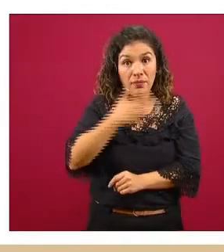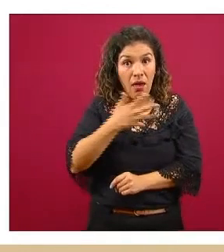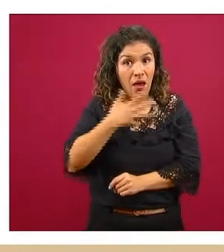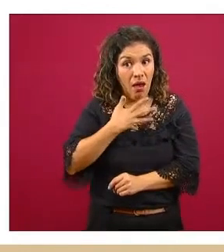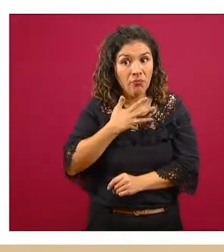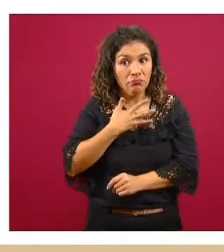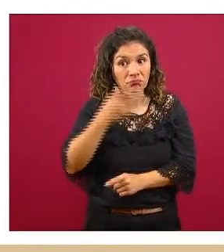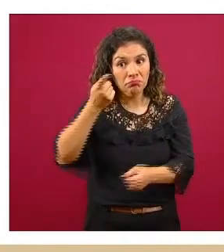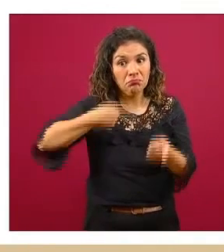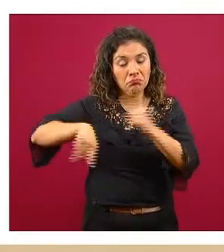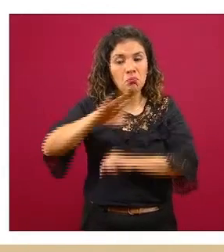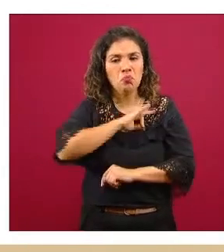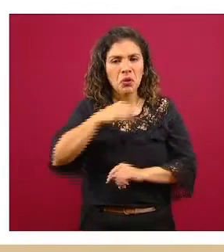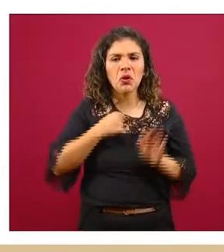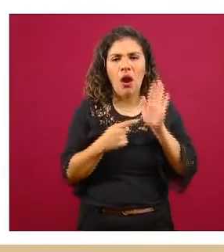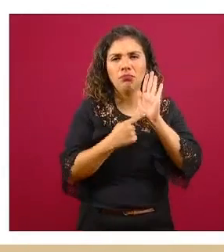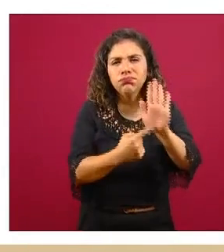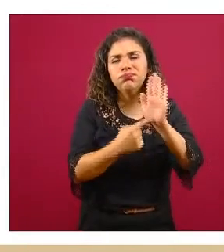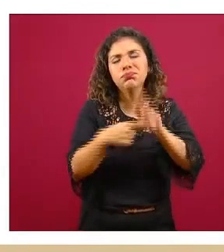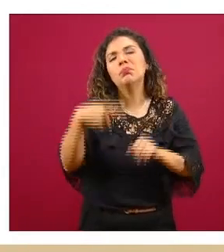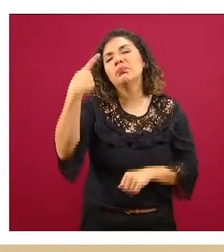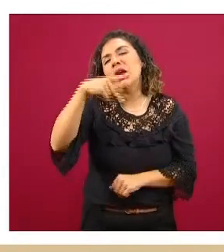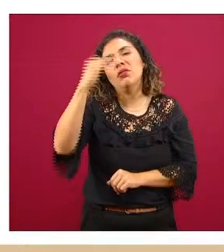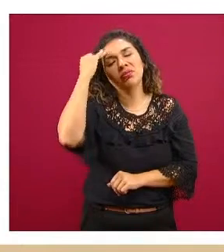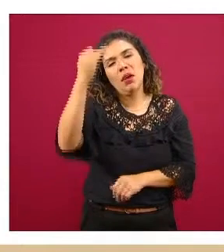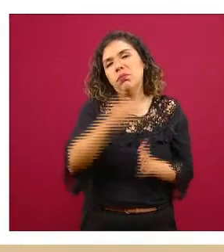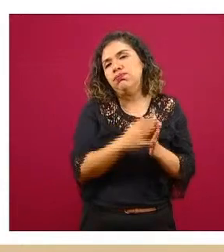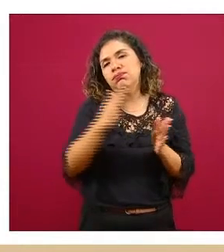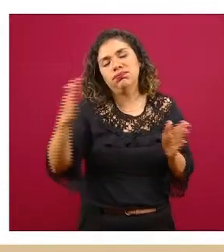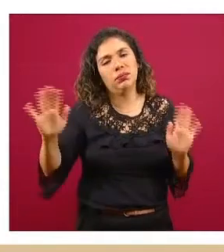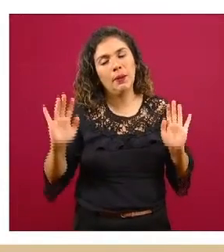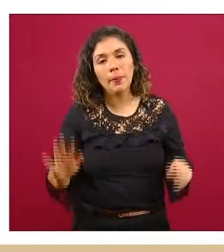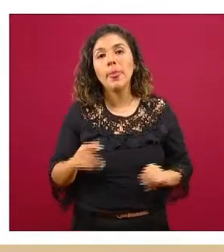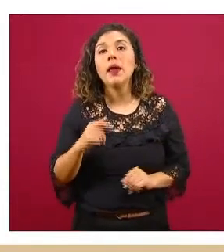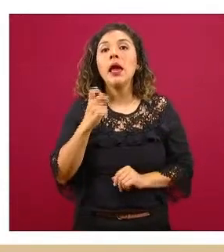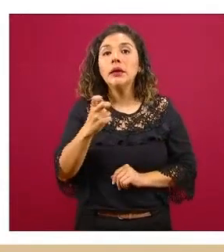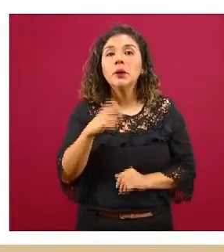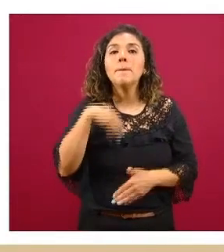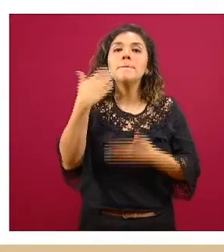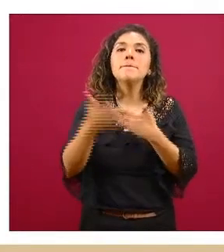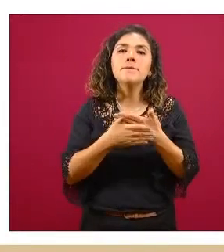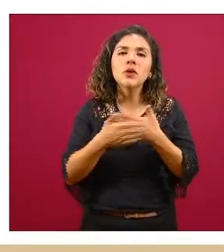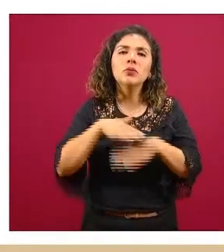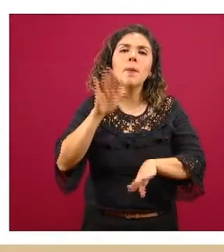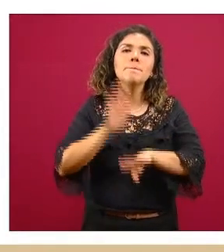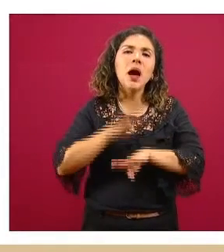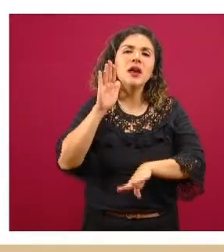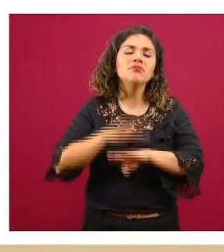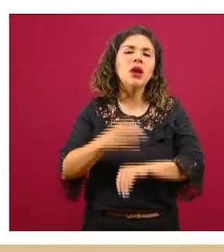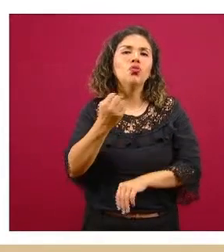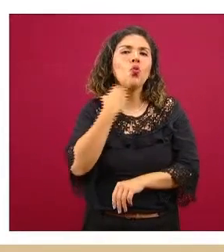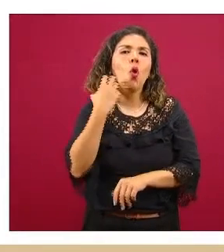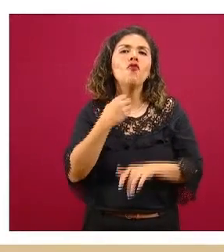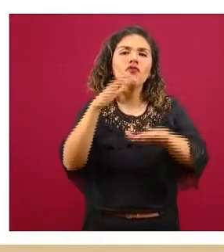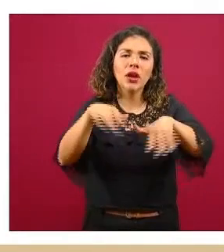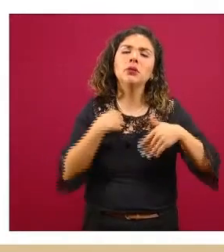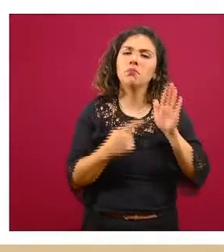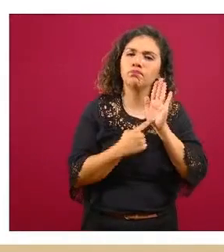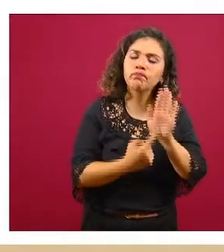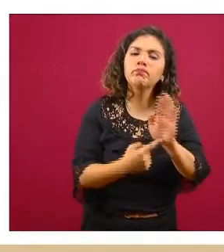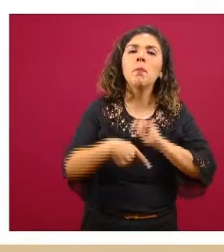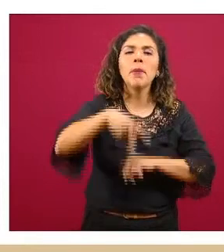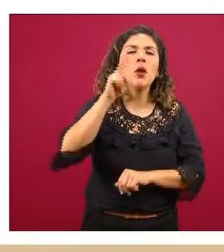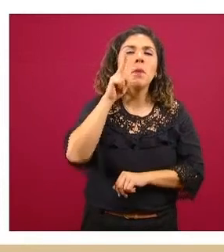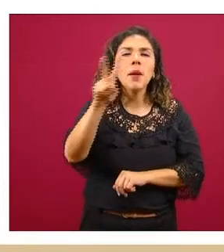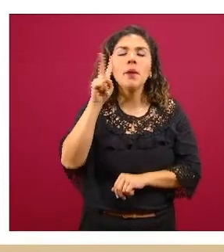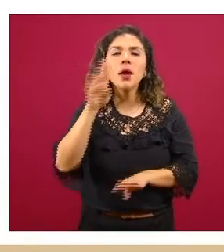y podemos ir presentando no tenemos tiempo y esto lo vamos a ir presentando en las siguientes conferencias vespertinas pero vamos a ver en